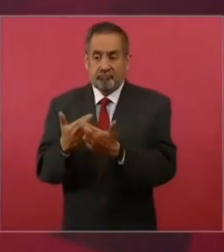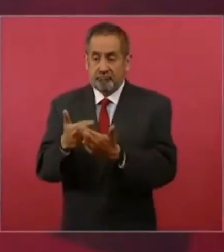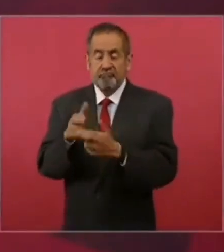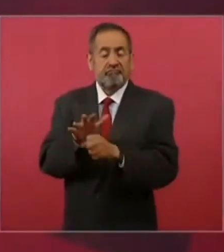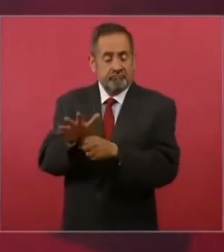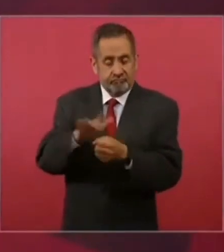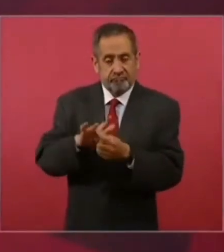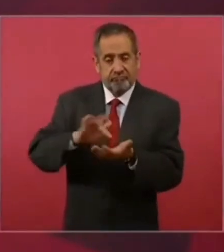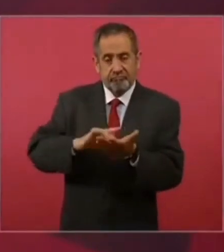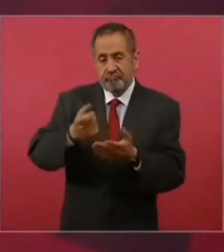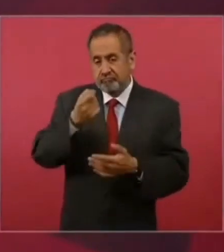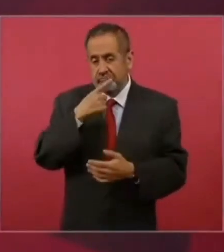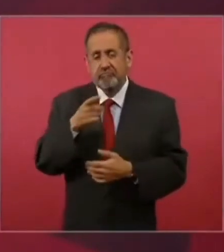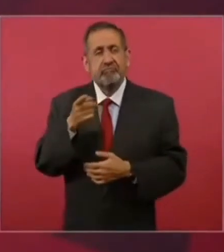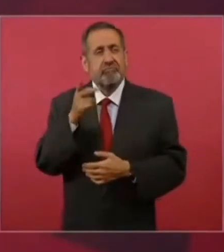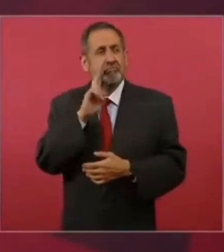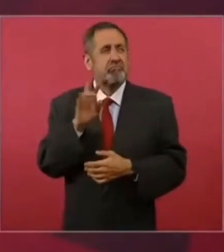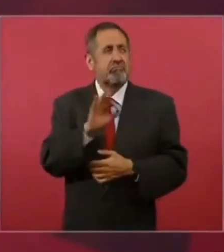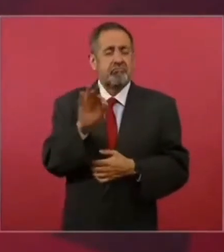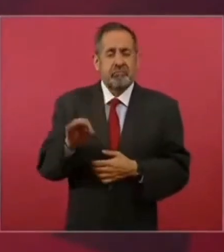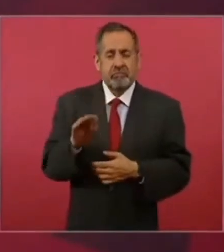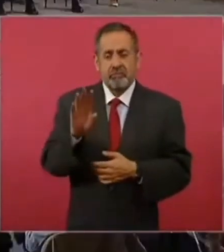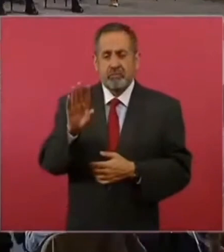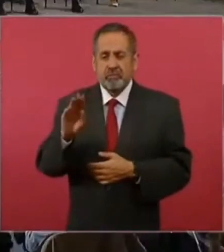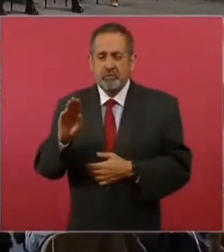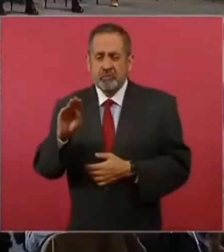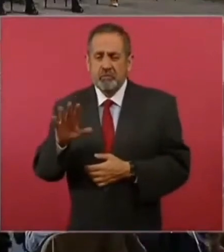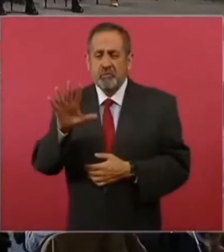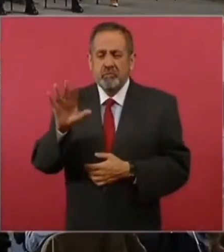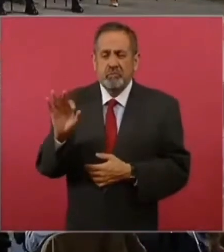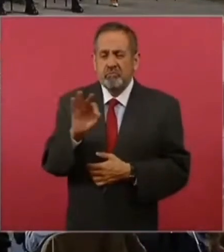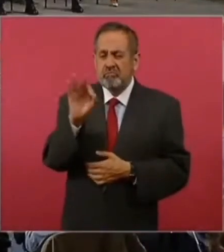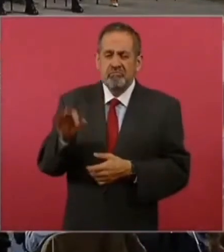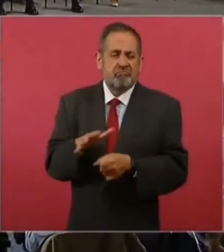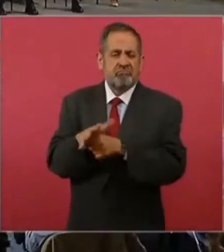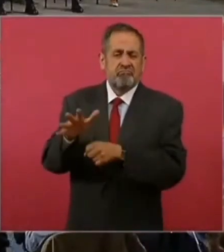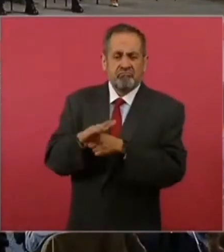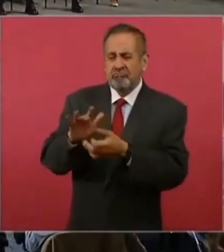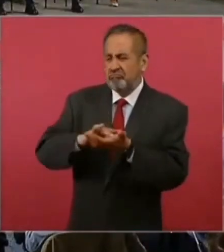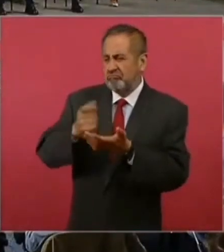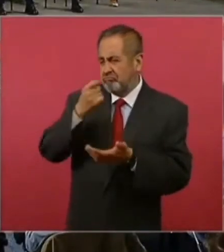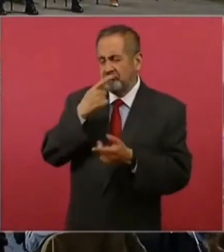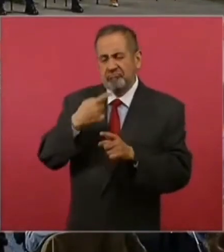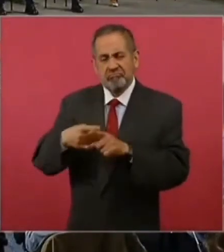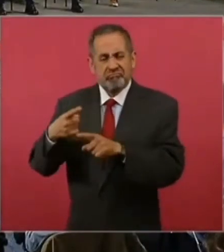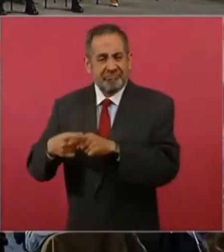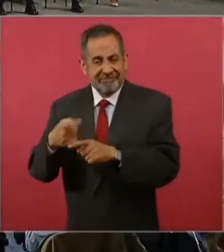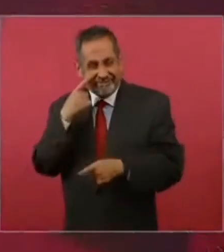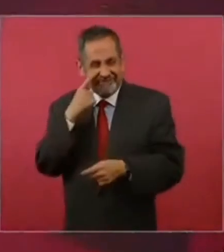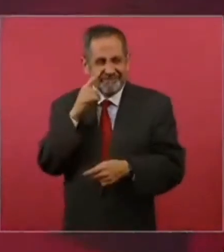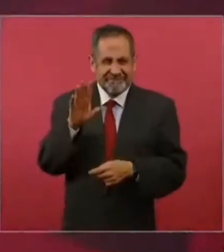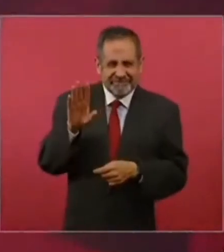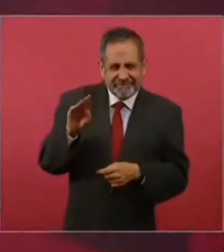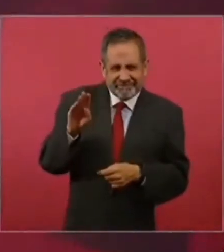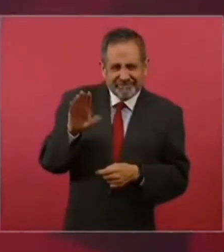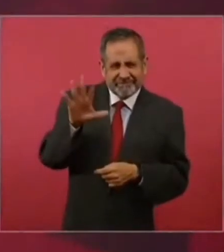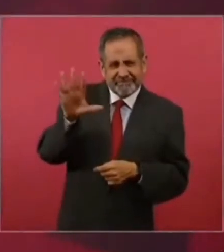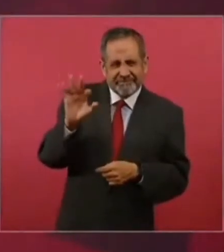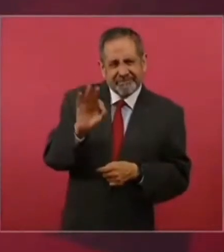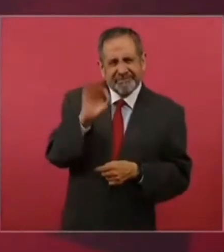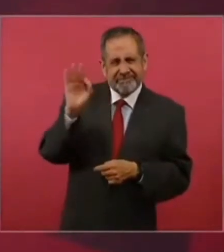medicamentos en promedio del 95%, presidente, 95%.